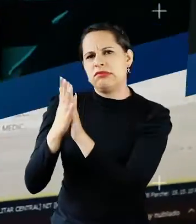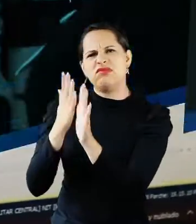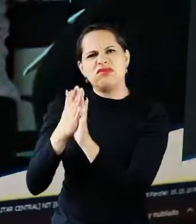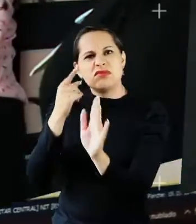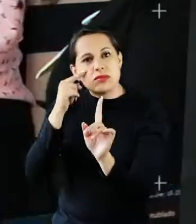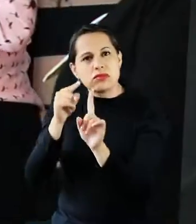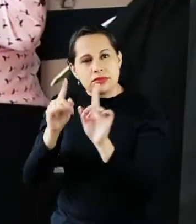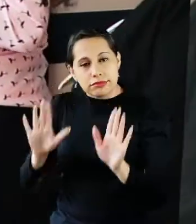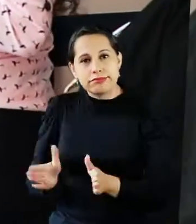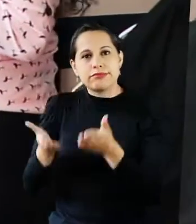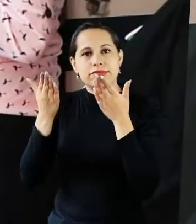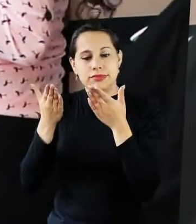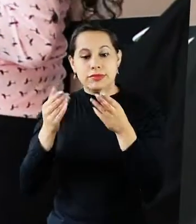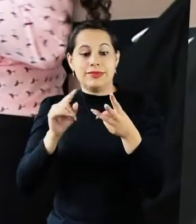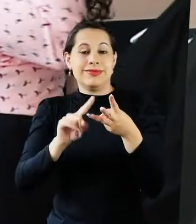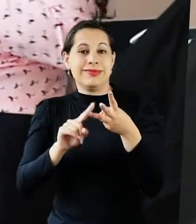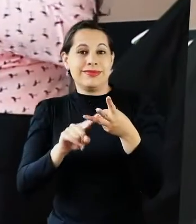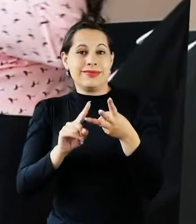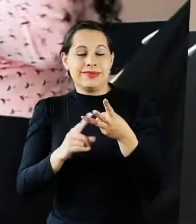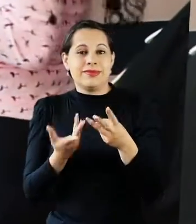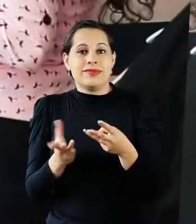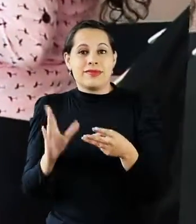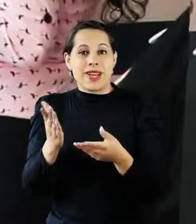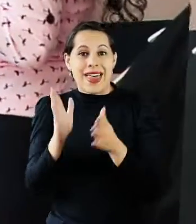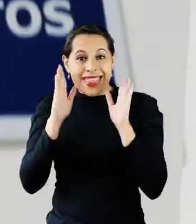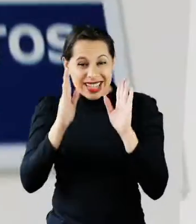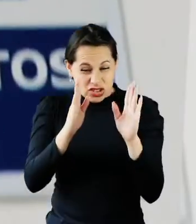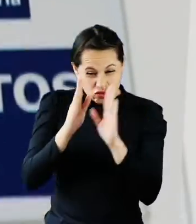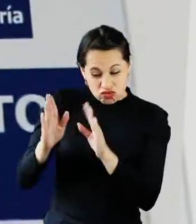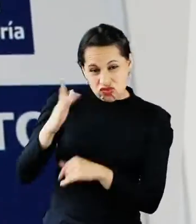la ocurrencia de eventos adversos en los procesos de atención en salud